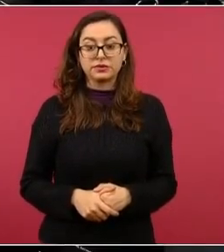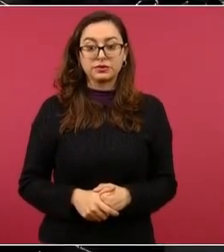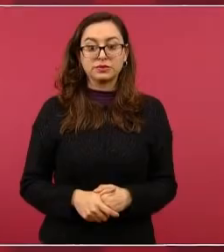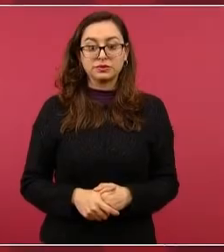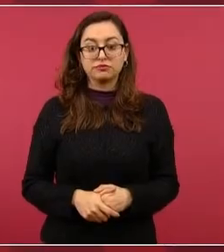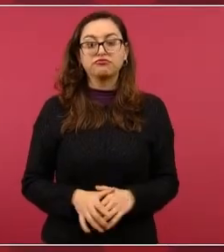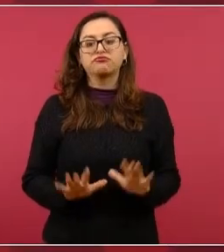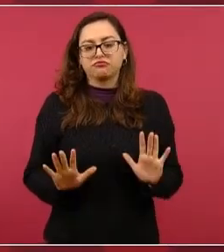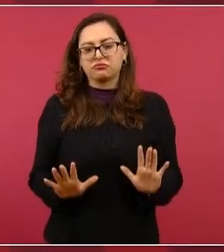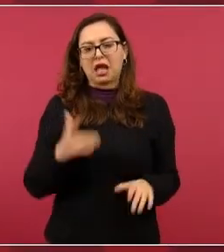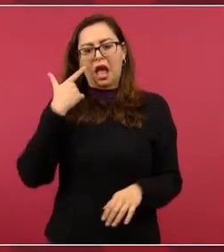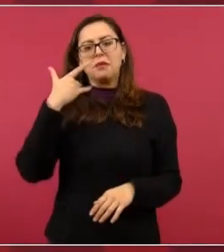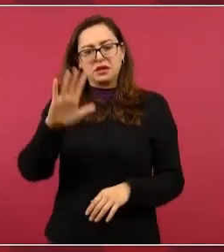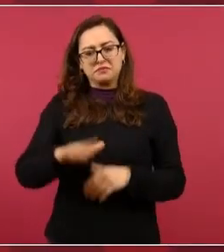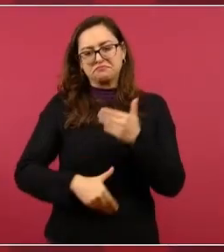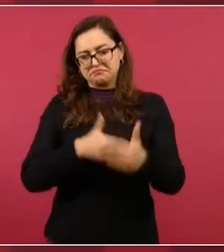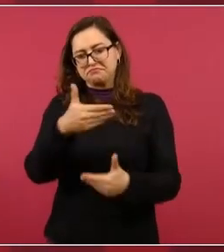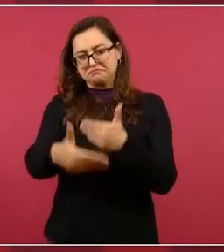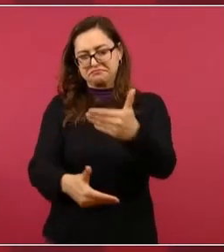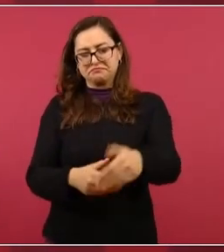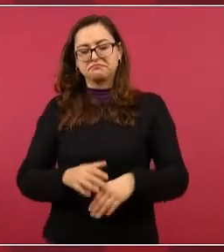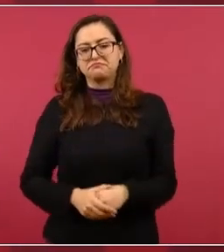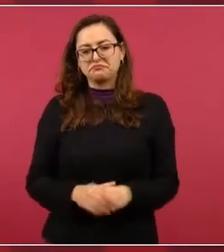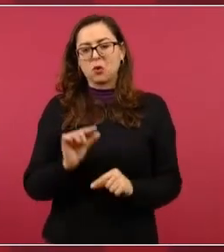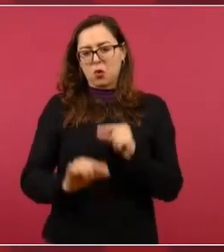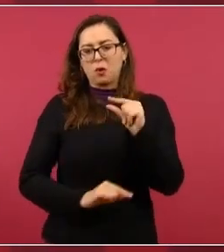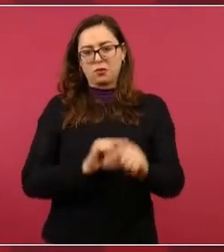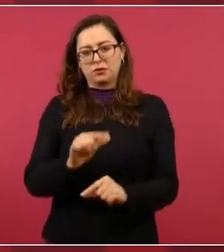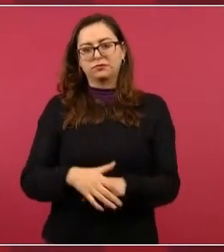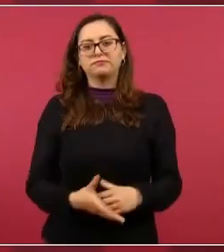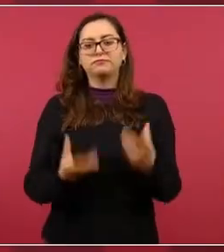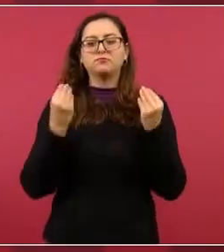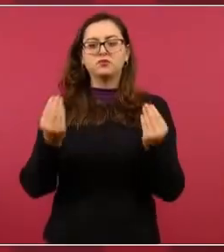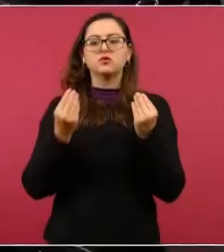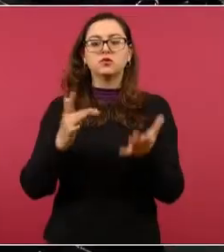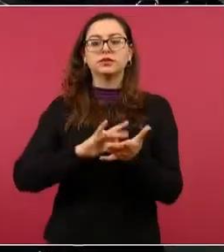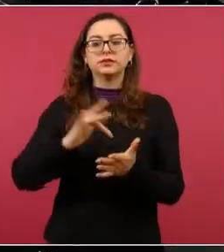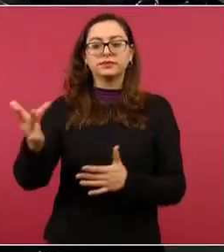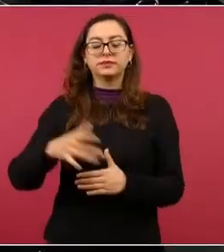Ya vamos a ir informando, poco a poco. Muchas gracias.